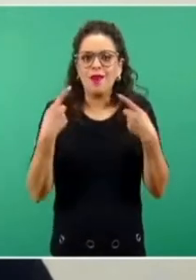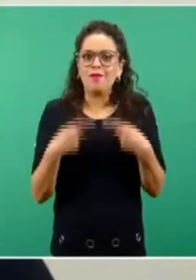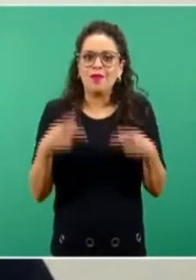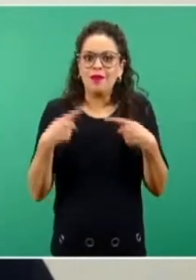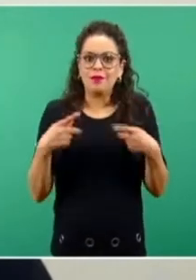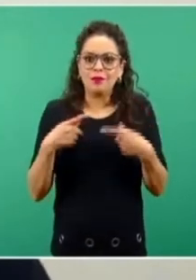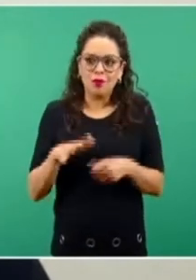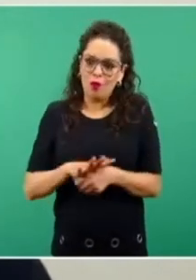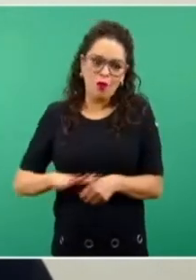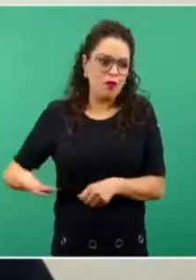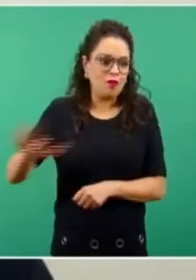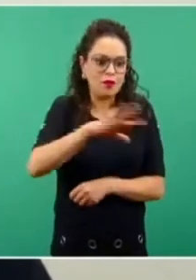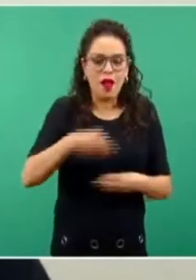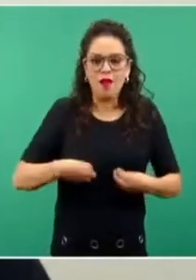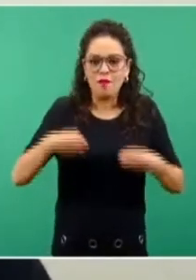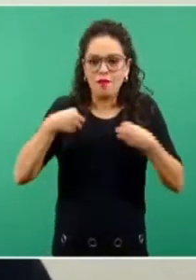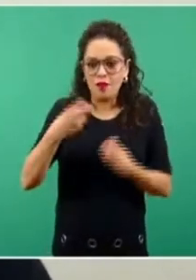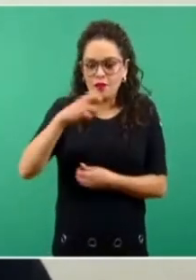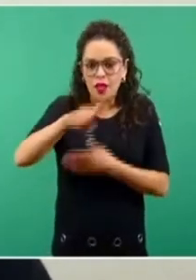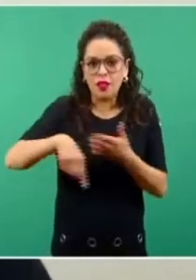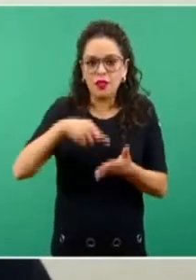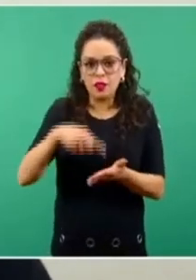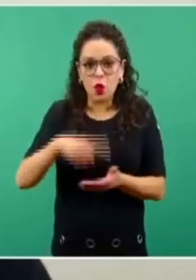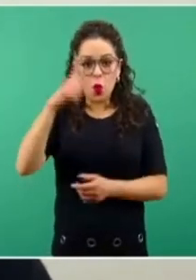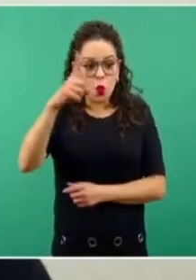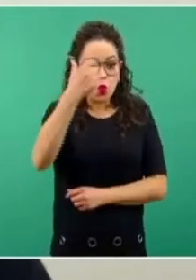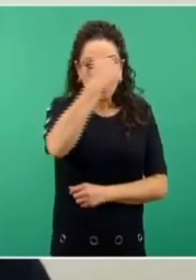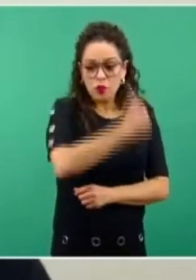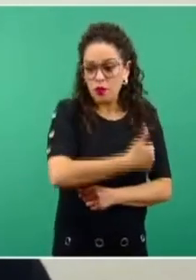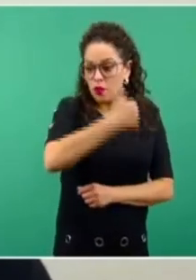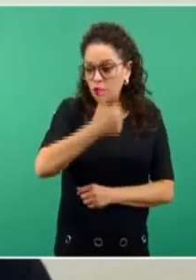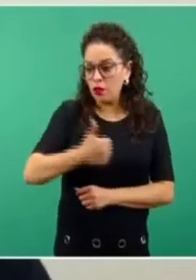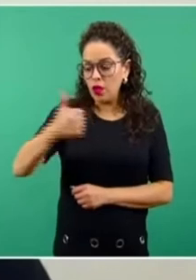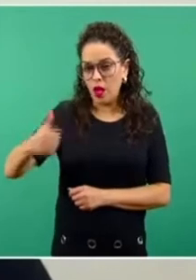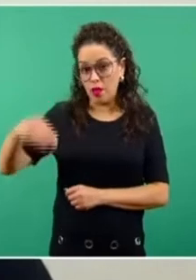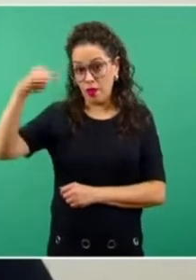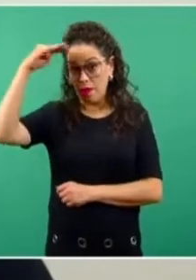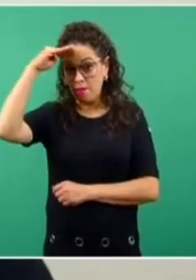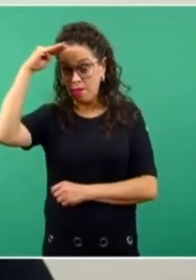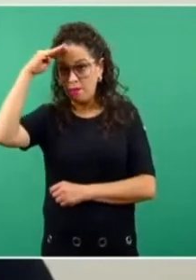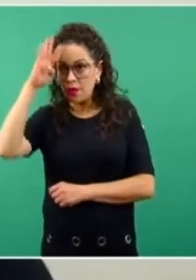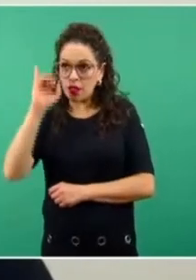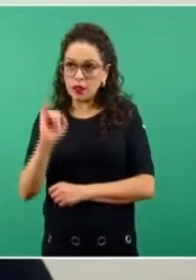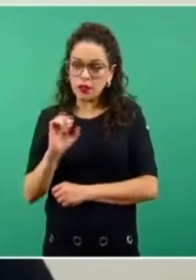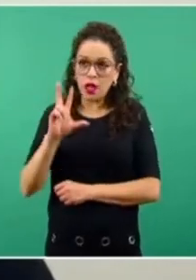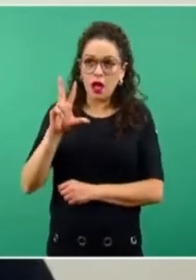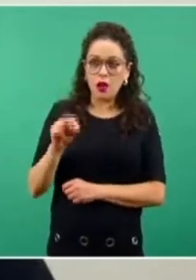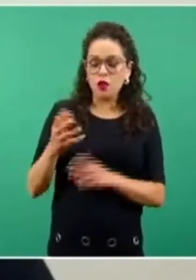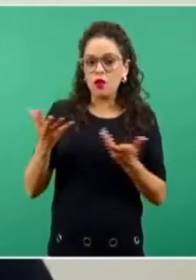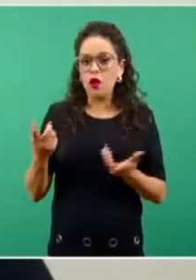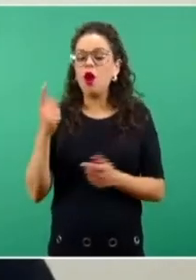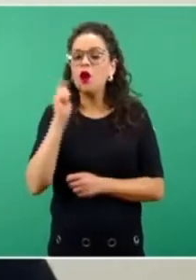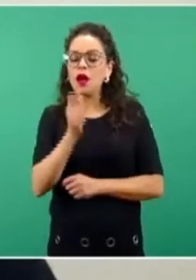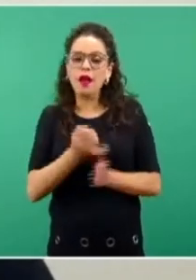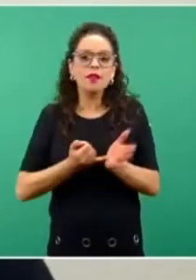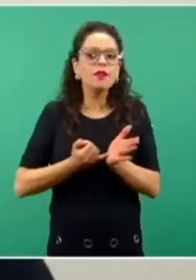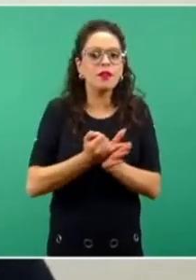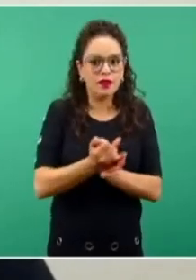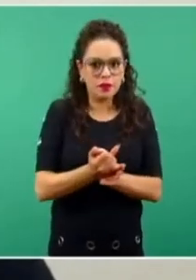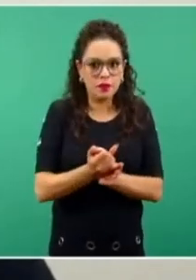somos cada uno de nosotros los que tenemos que tomar la decisión, uno, de poder responder, de